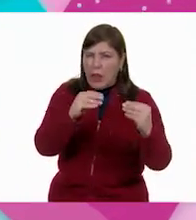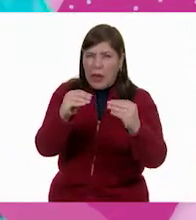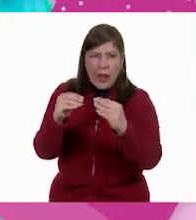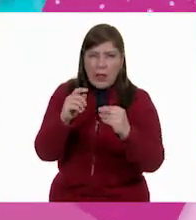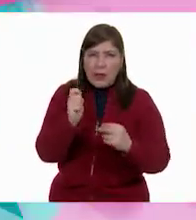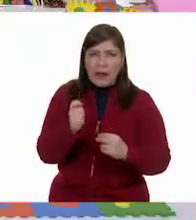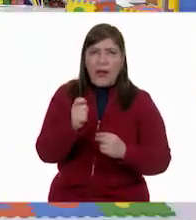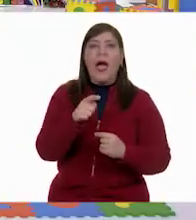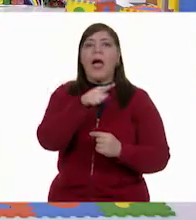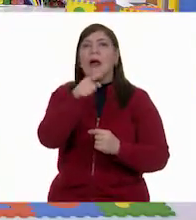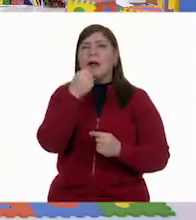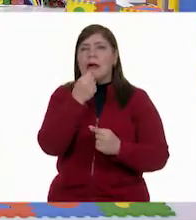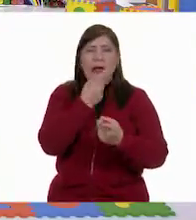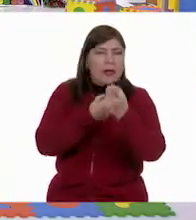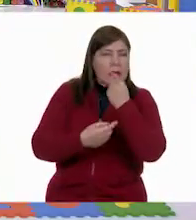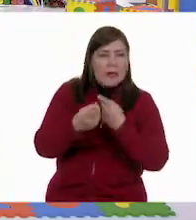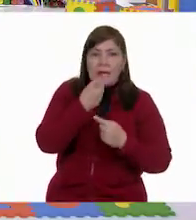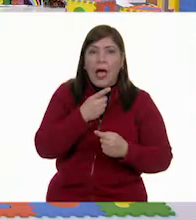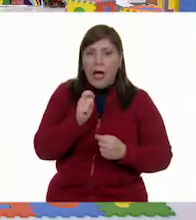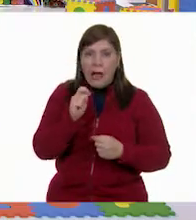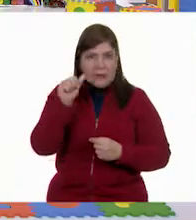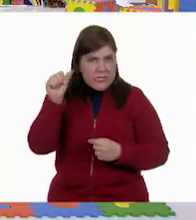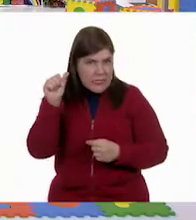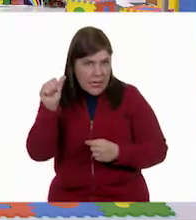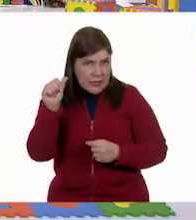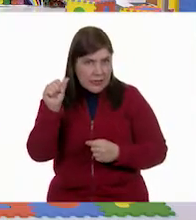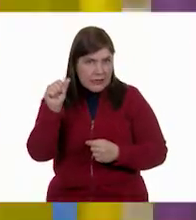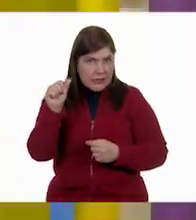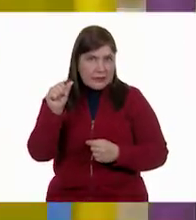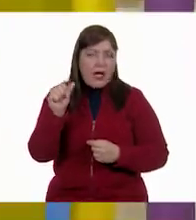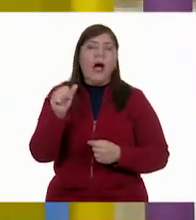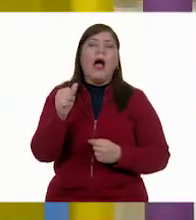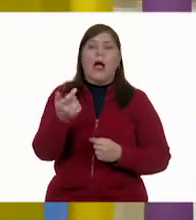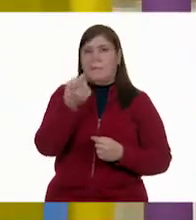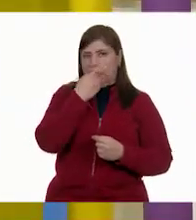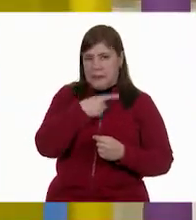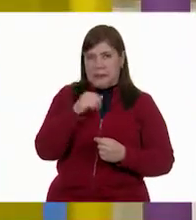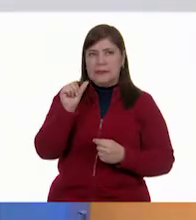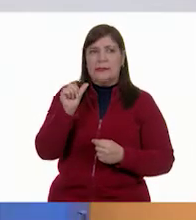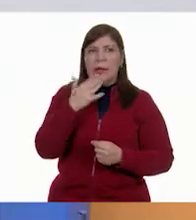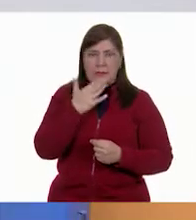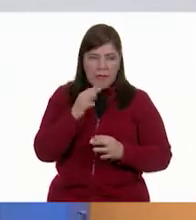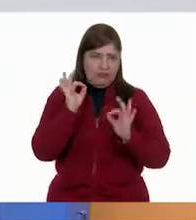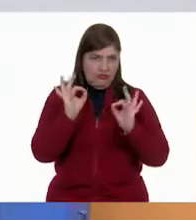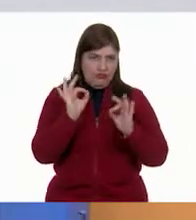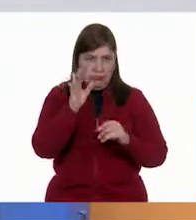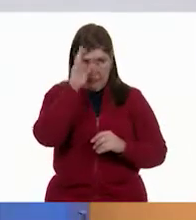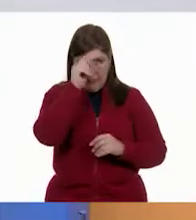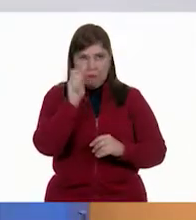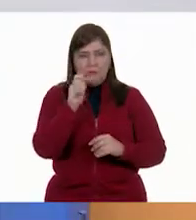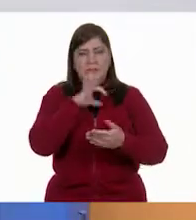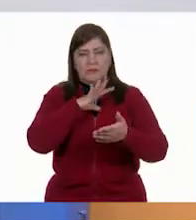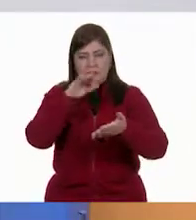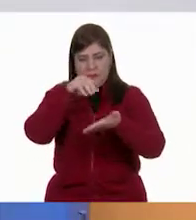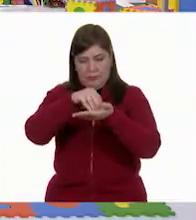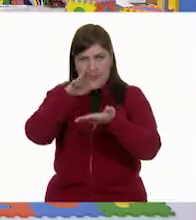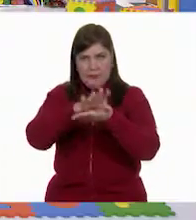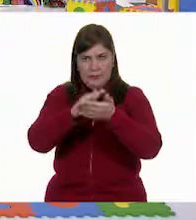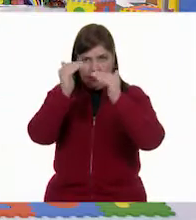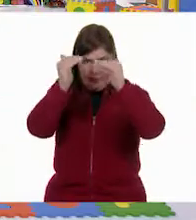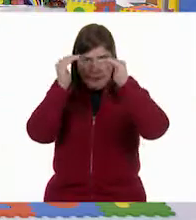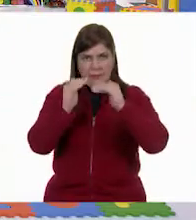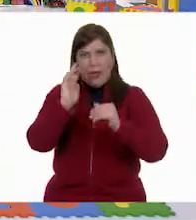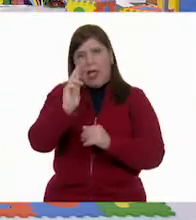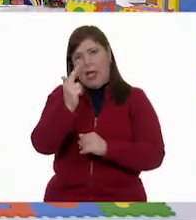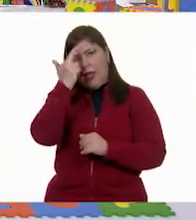¿Qué dicen las niñas y los niños? 16. 16. 16. ¿Está en lo correcto? Está en lo correcto. Muy bien. ¿Lo puedes anotar en la parte de abajo para